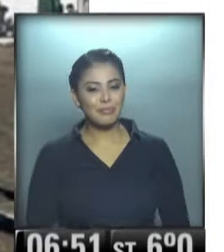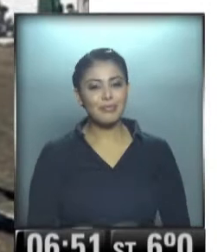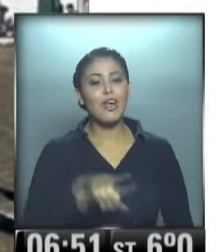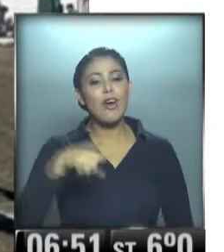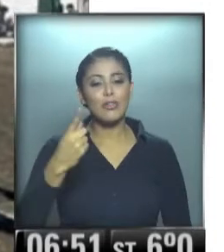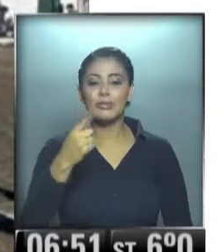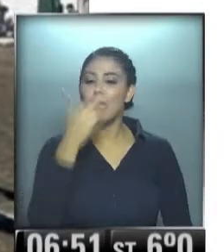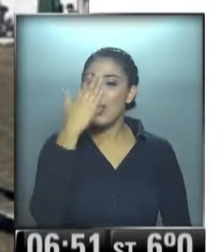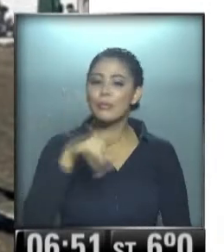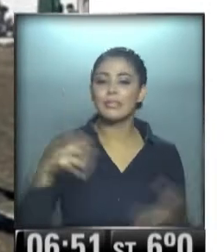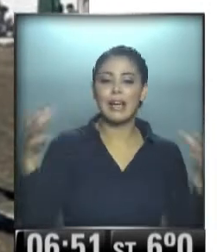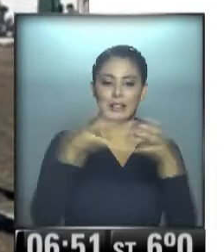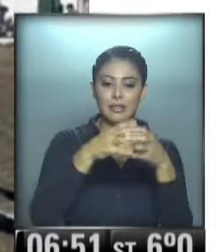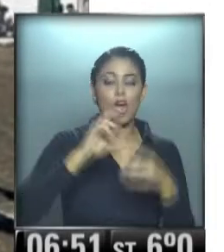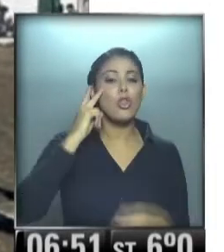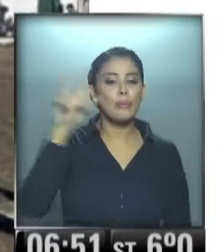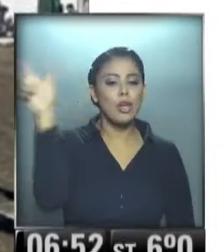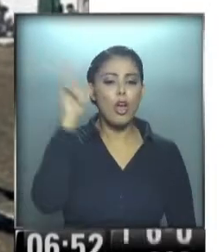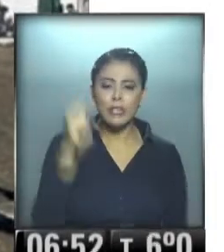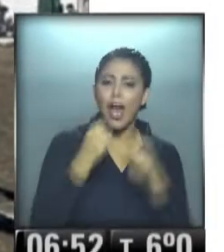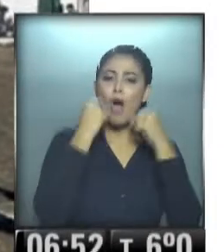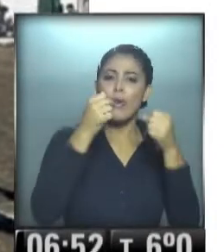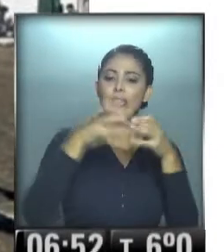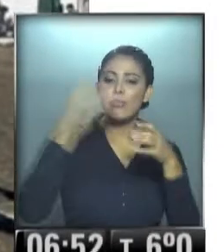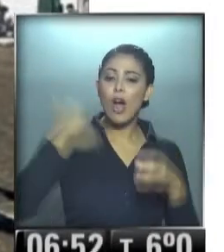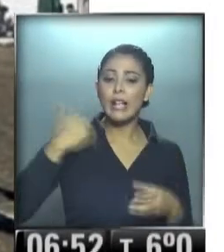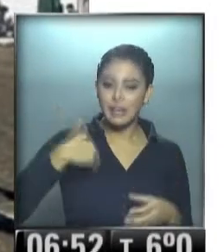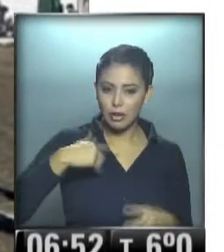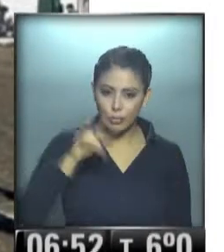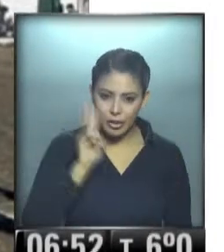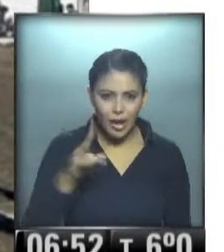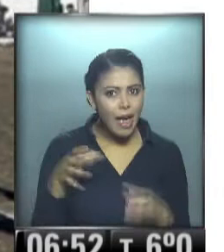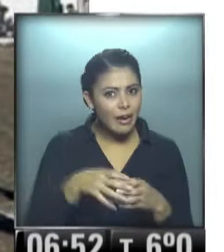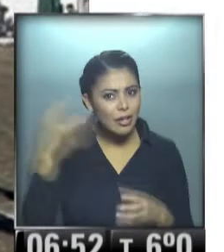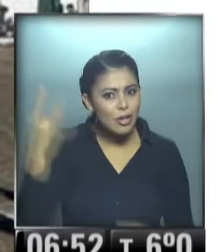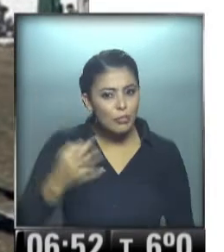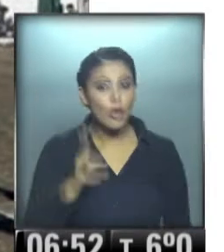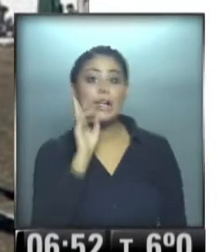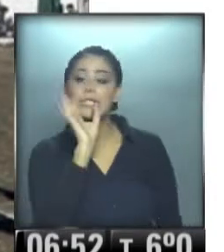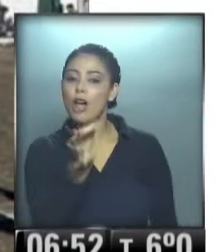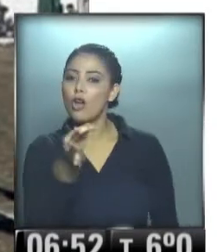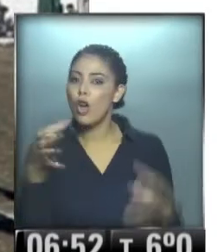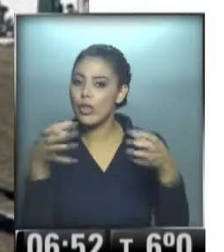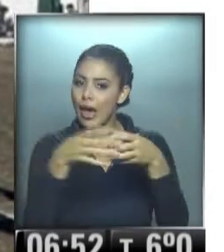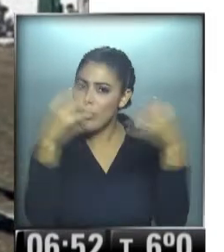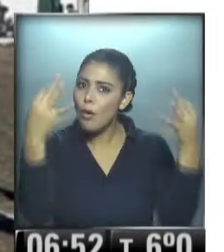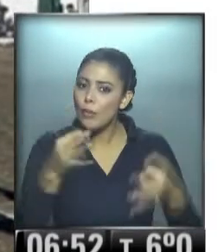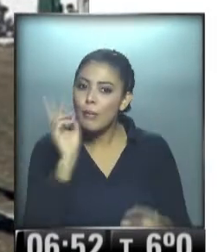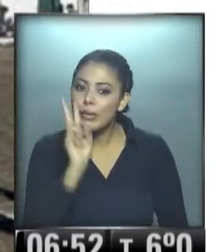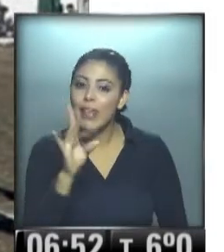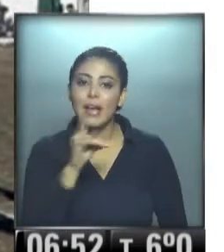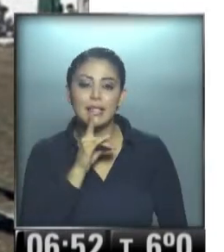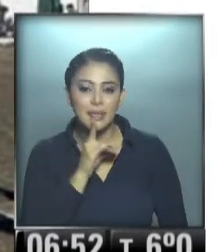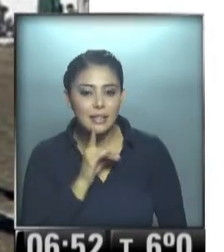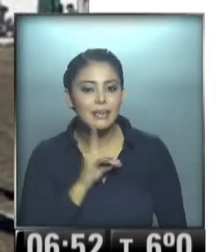Club Torito, categoría 2008. Le hace el aguante a la selección argentina. Qué equipazo, ¿eh? Sí, se ve un buen equipo. Fijate vos qué directores